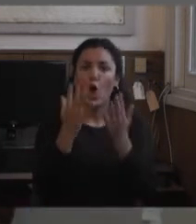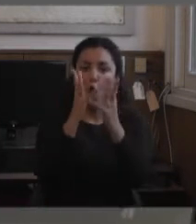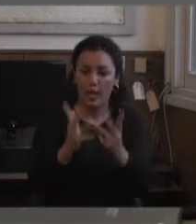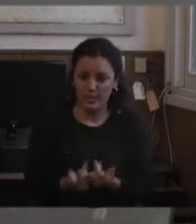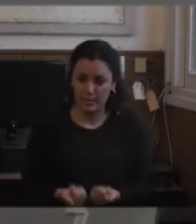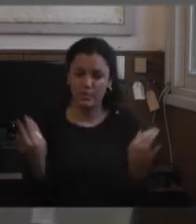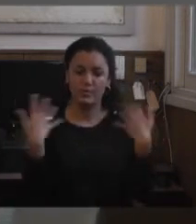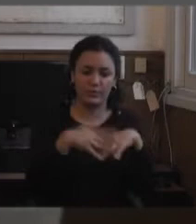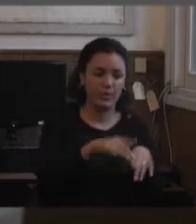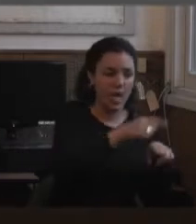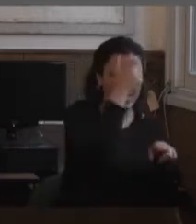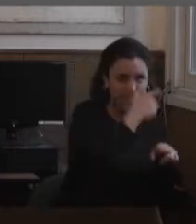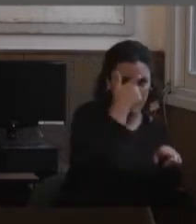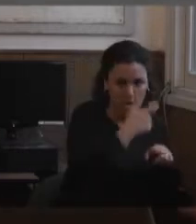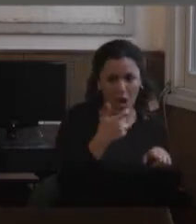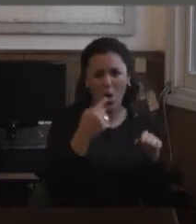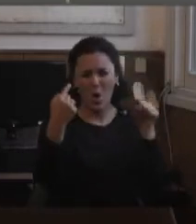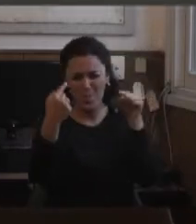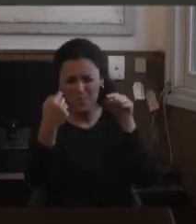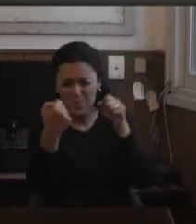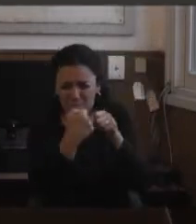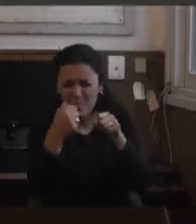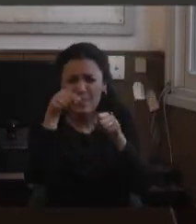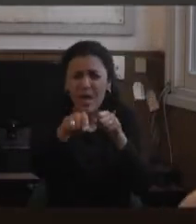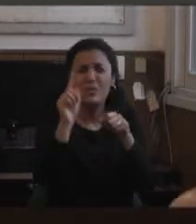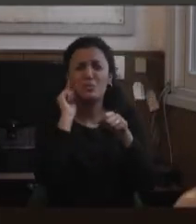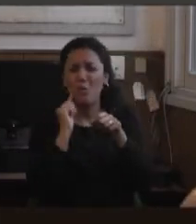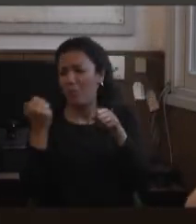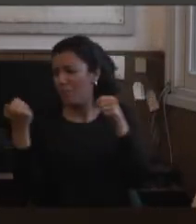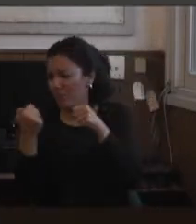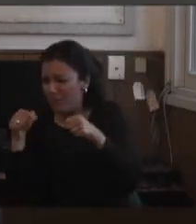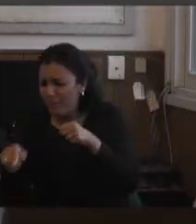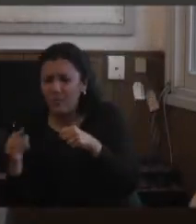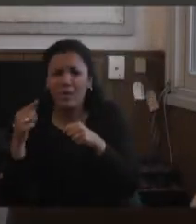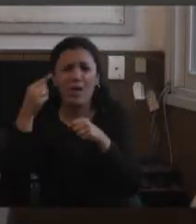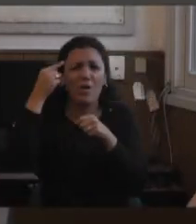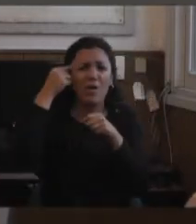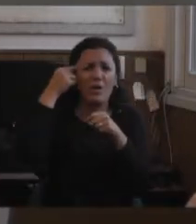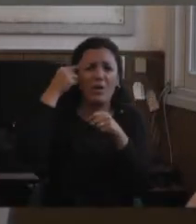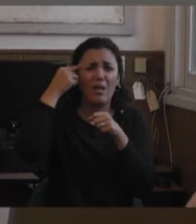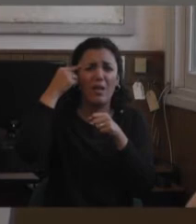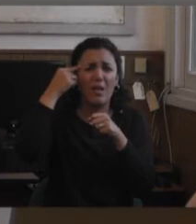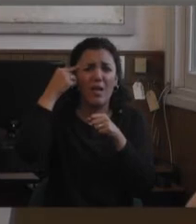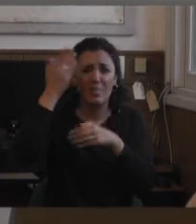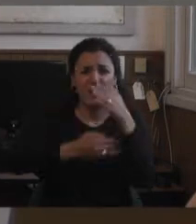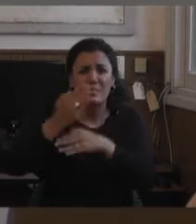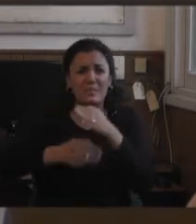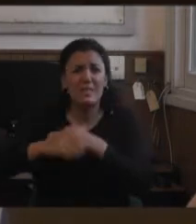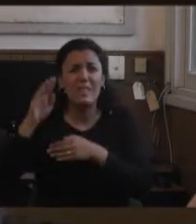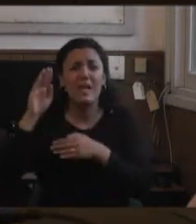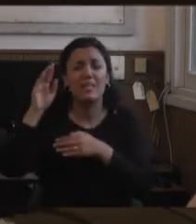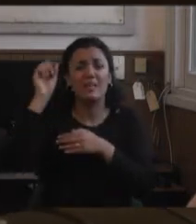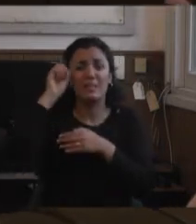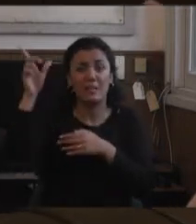el grupo de ciegos a pelearse con los dementales, los de los mentales, con los sordos. Entonces, si esto no lo podemos lograr a nivel local, que se haya hecho en el